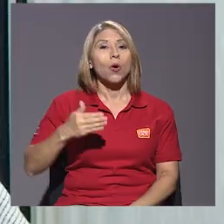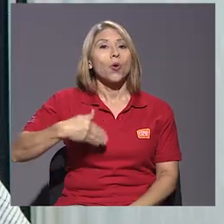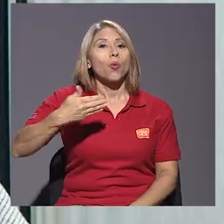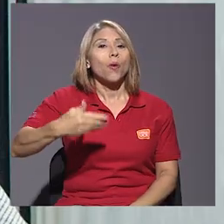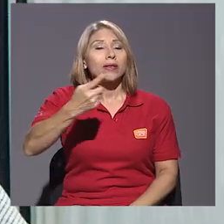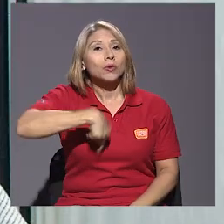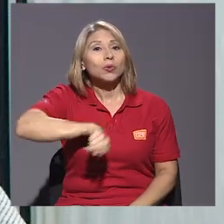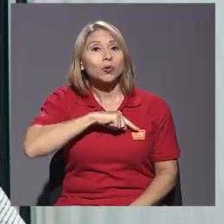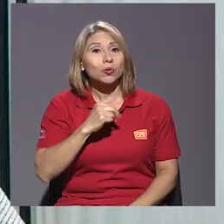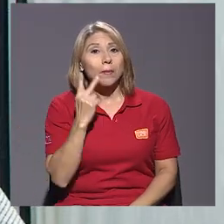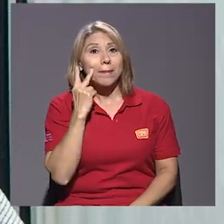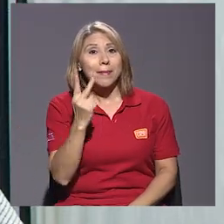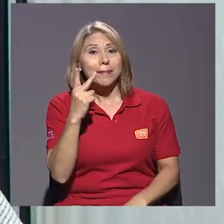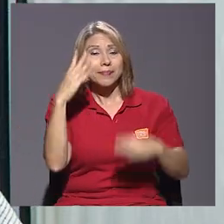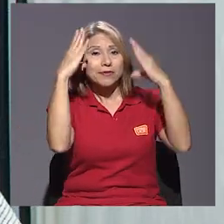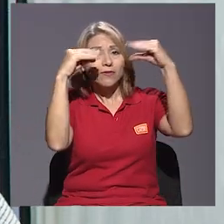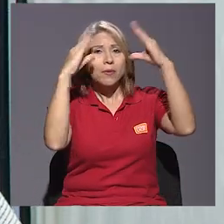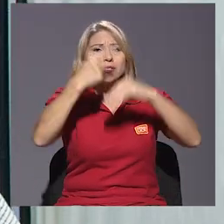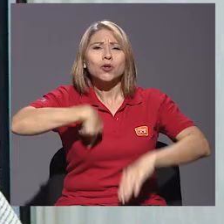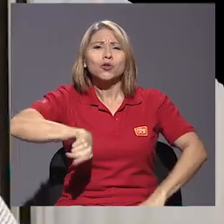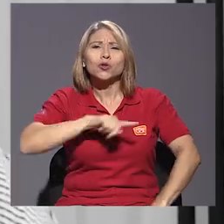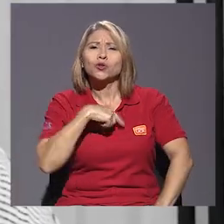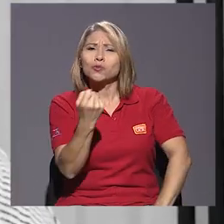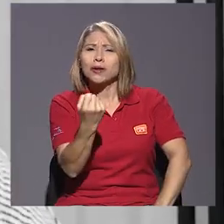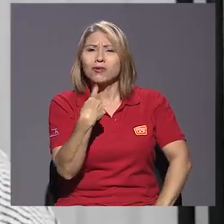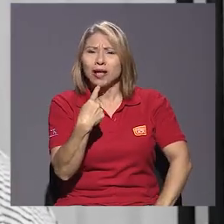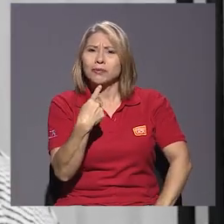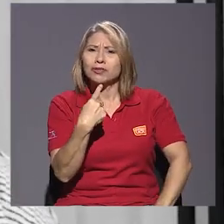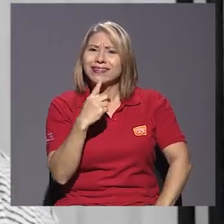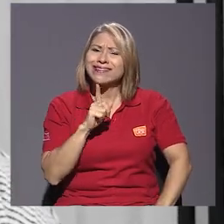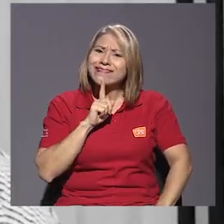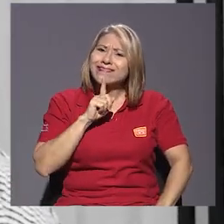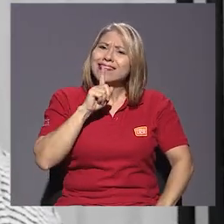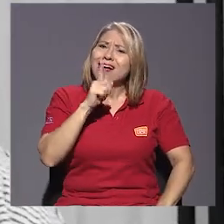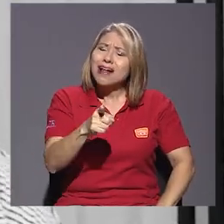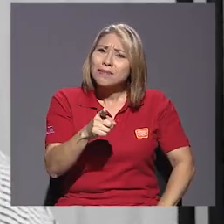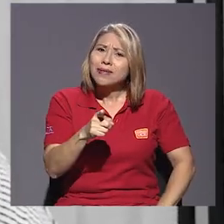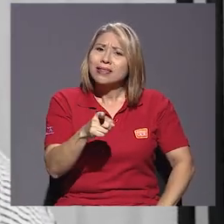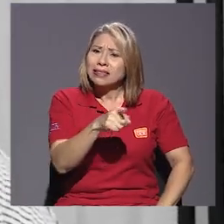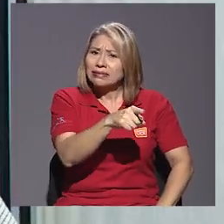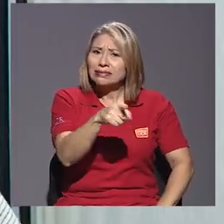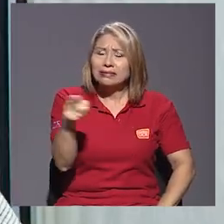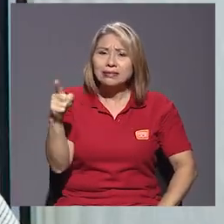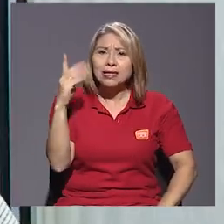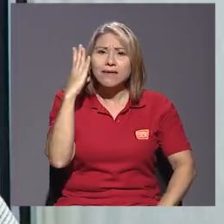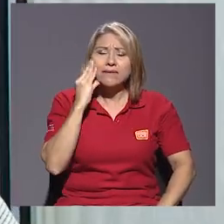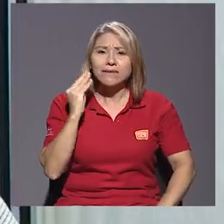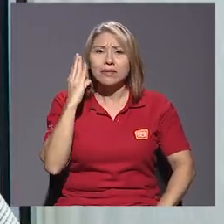Cuando vemos esta información nos preguntamos si cómo estará siendo realmente la vivencia